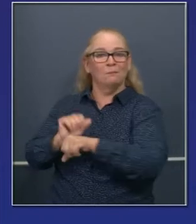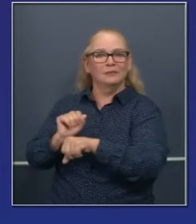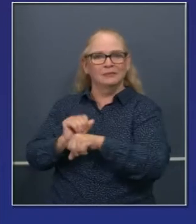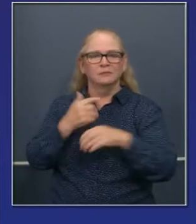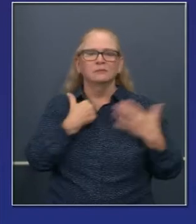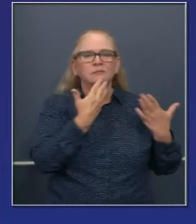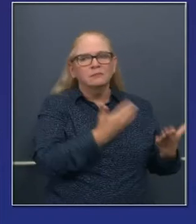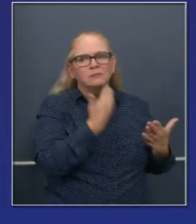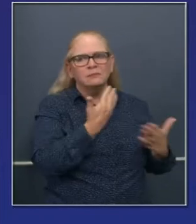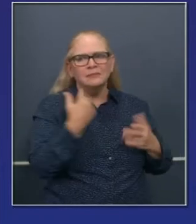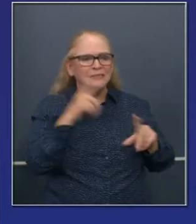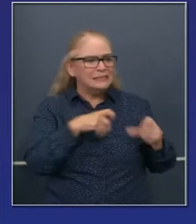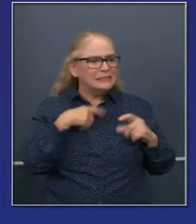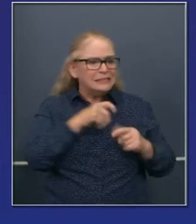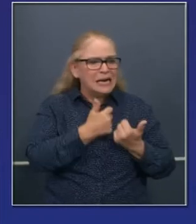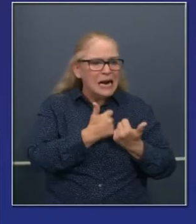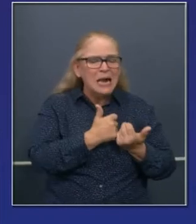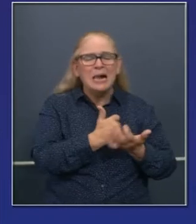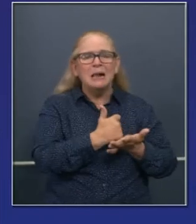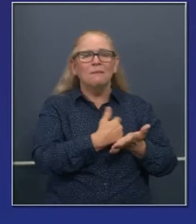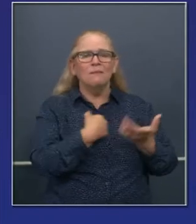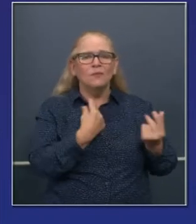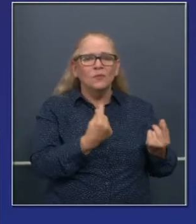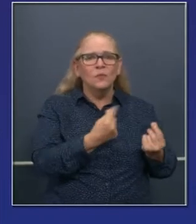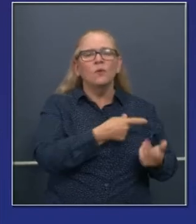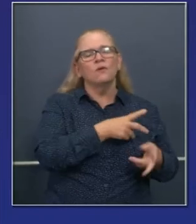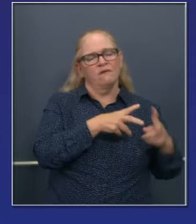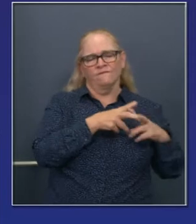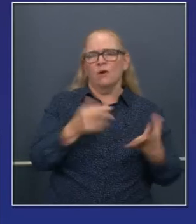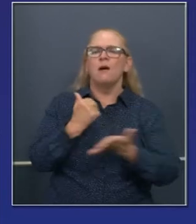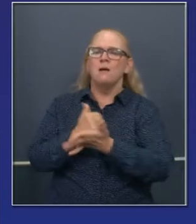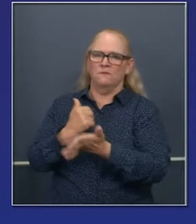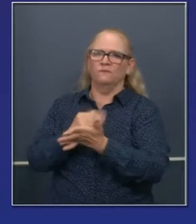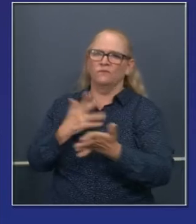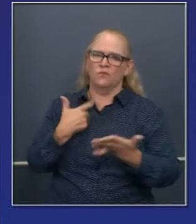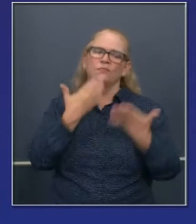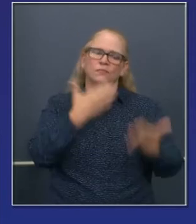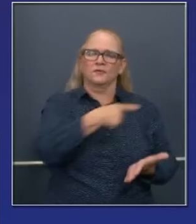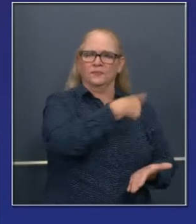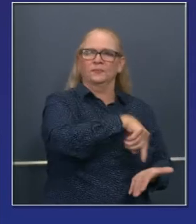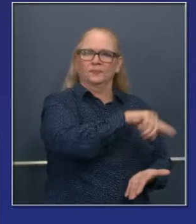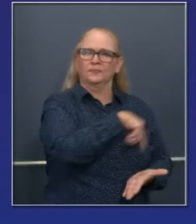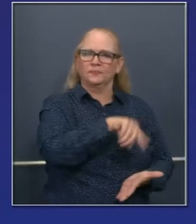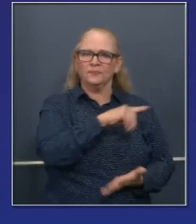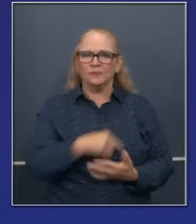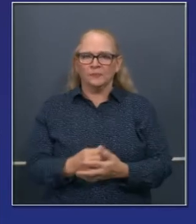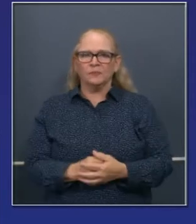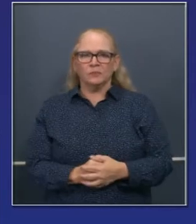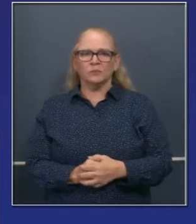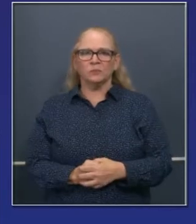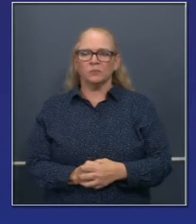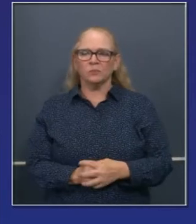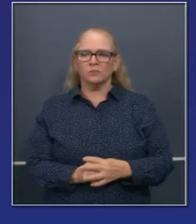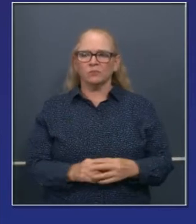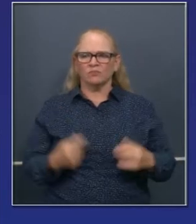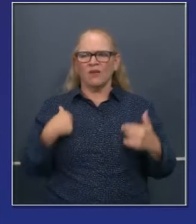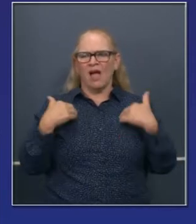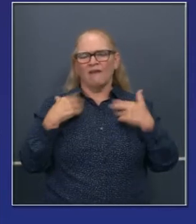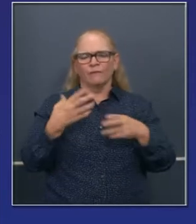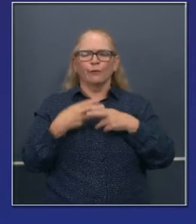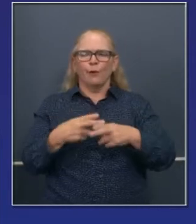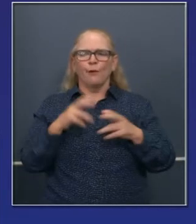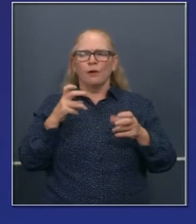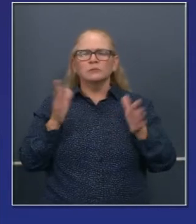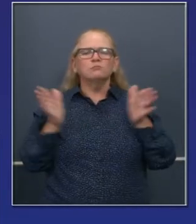programa de pequeños negocios. Les agradezco mucho que hayan acudido a ayudarnos. Y usted, si es patrón de pequeño